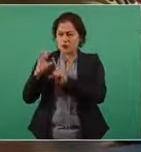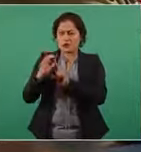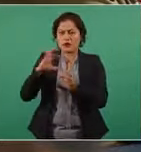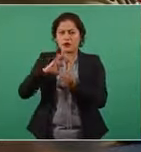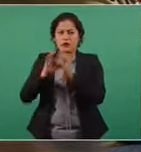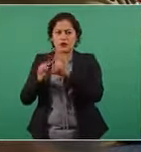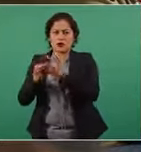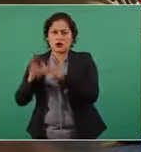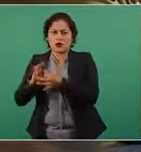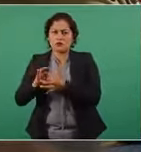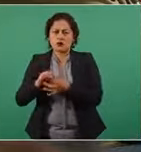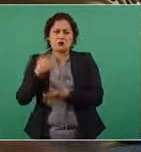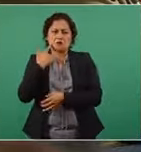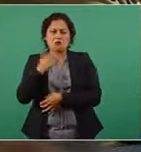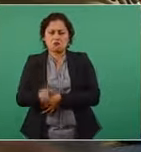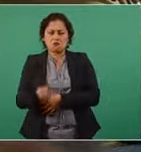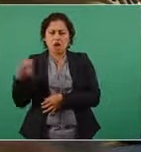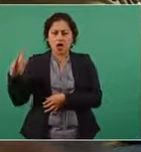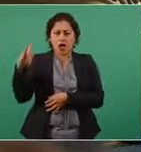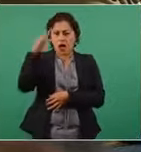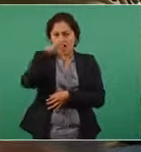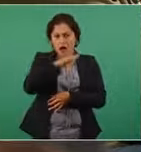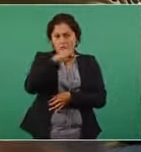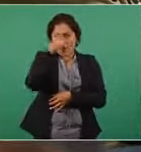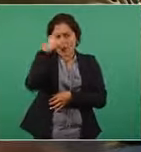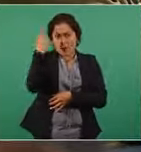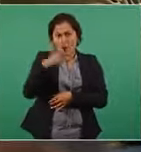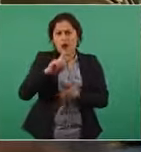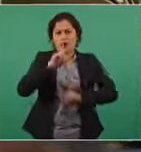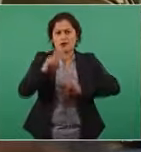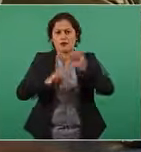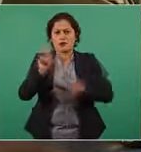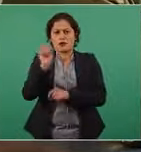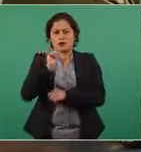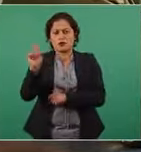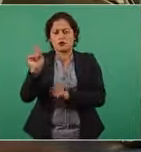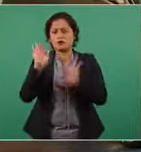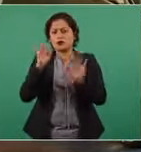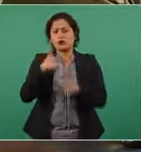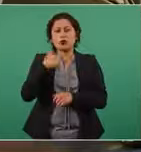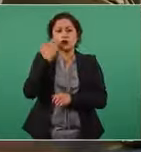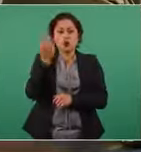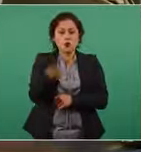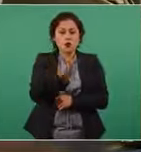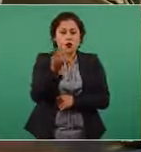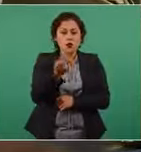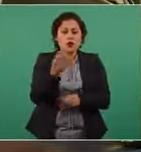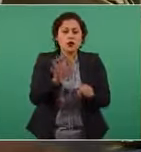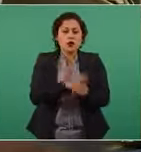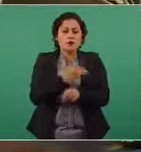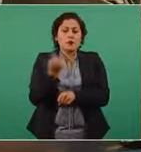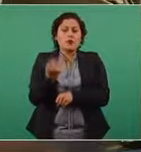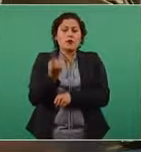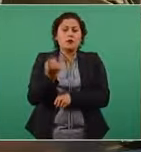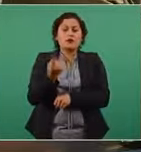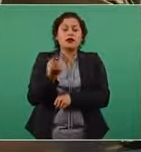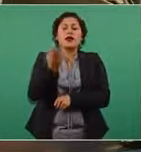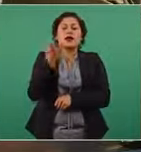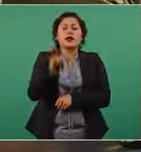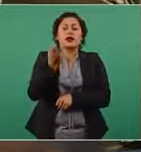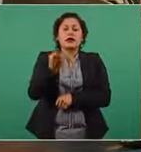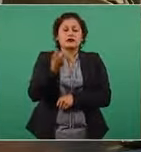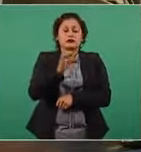traslado de los atletas, preguntar por qué se pensó que pudiera ser una medida viable para